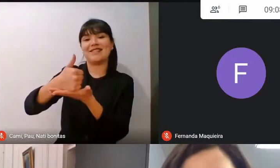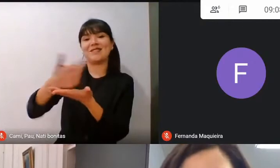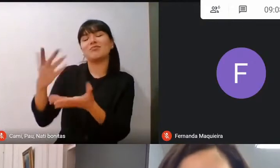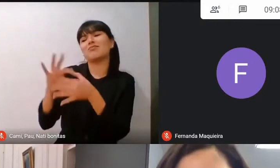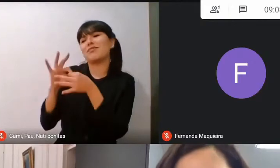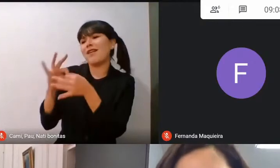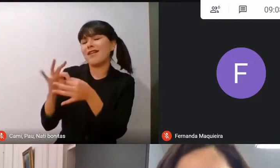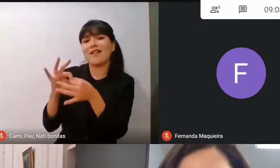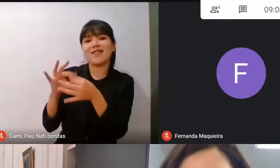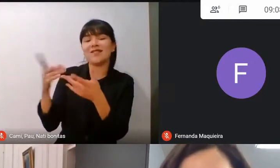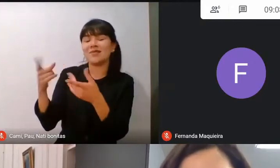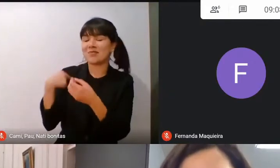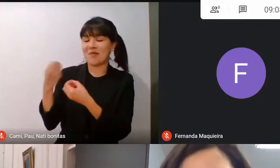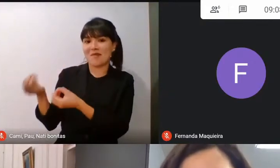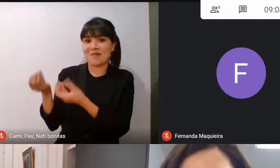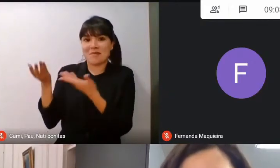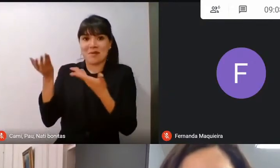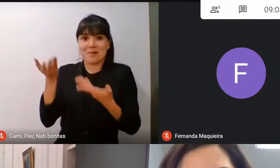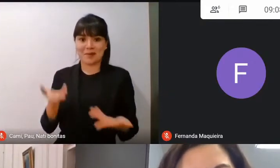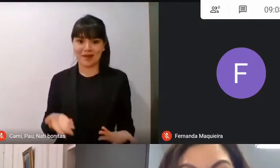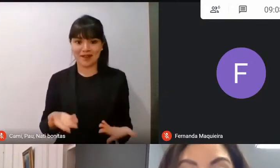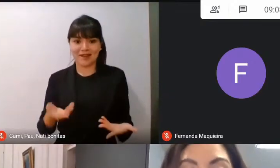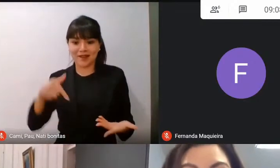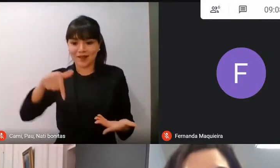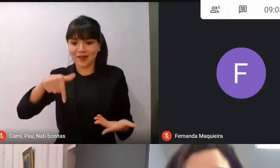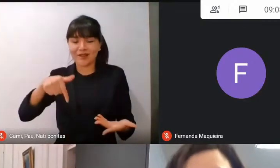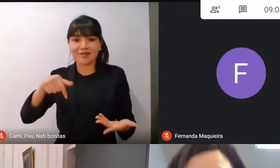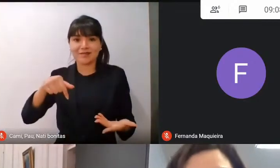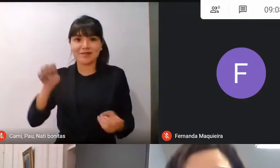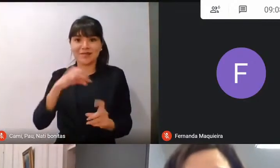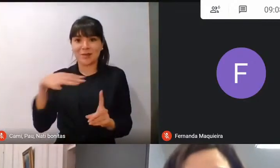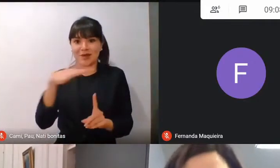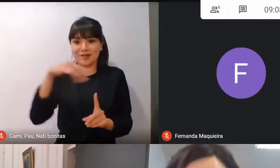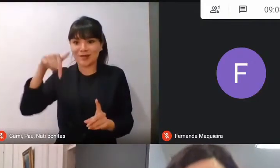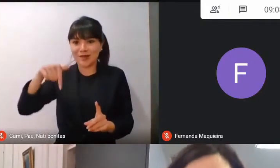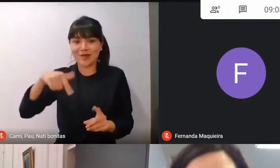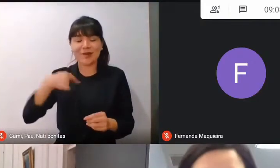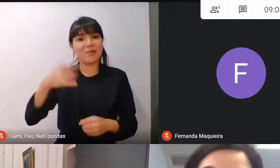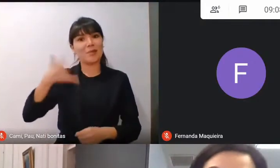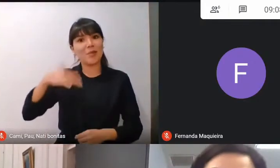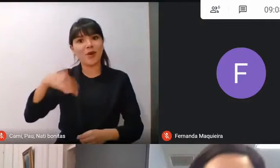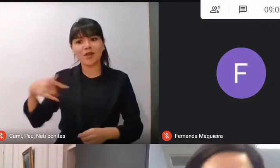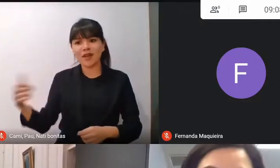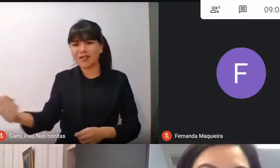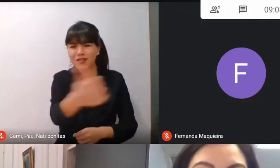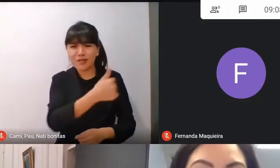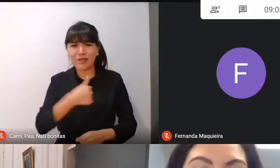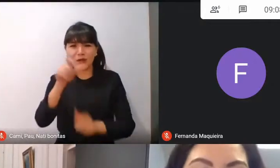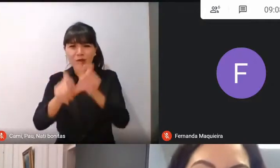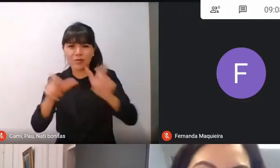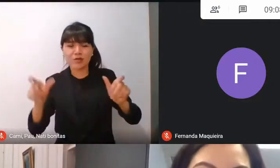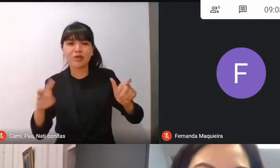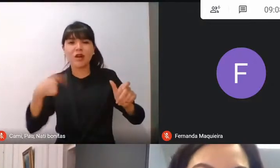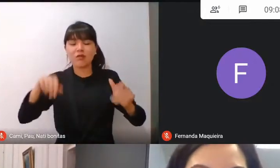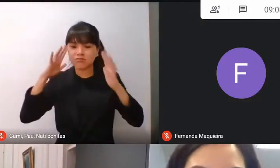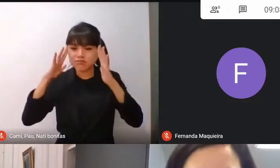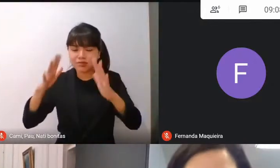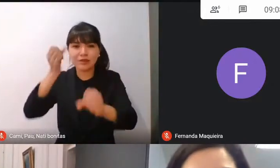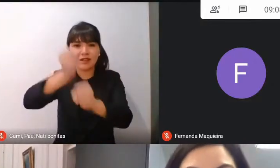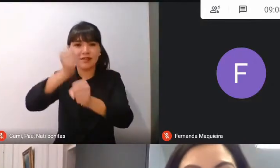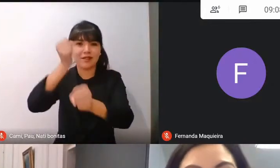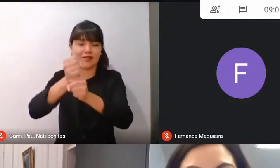en esta bienvenida de una ocasión que es tan importante para todos los que trabajamos en educación. Empezar